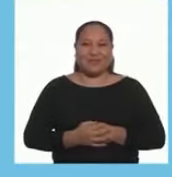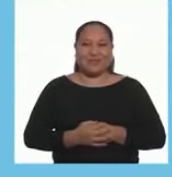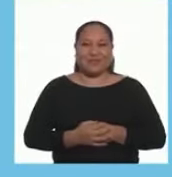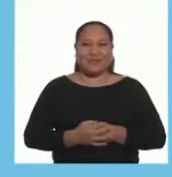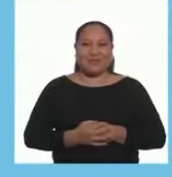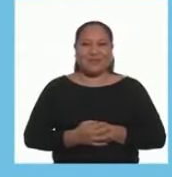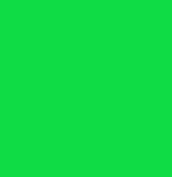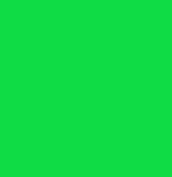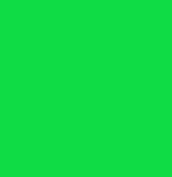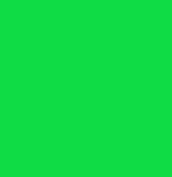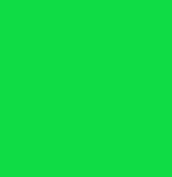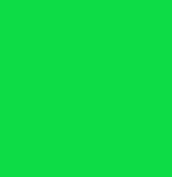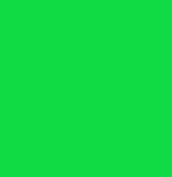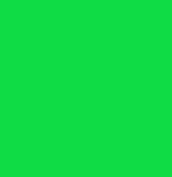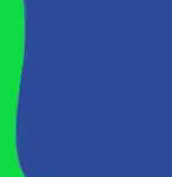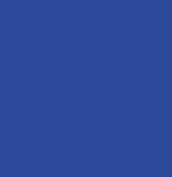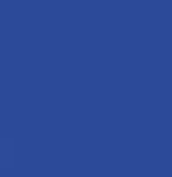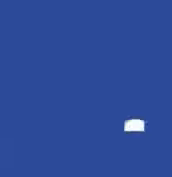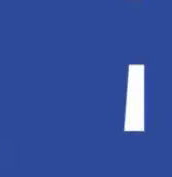¡Chao!